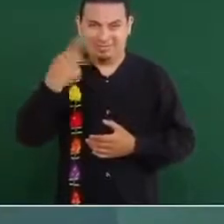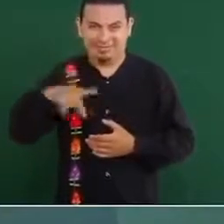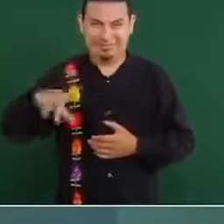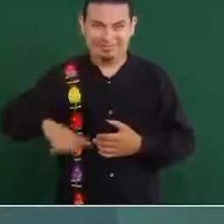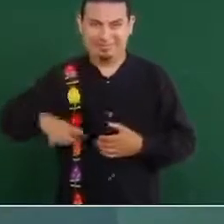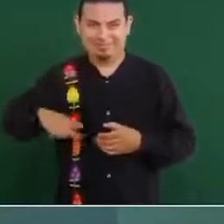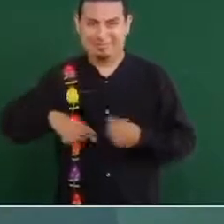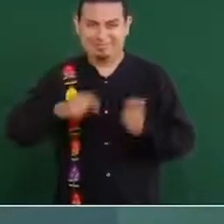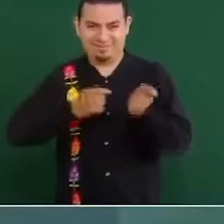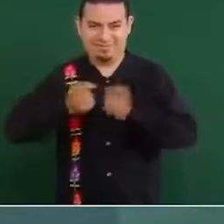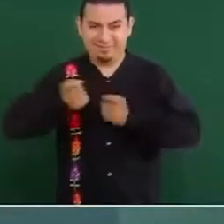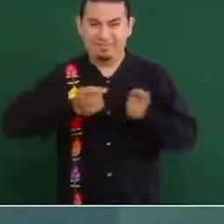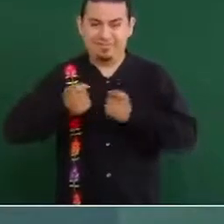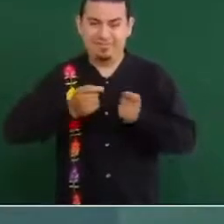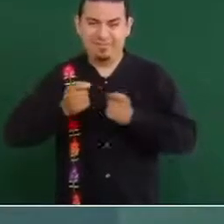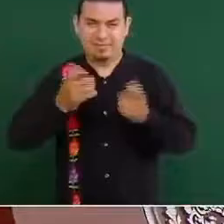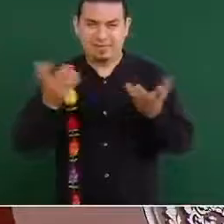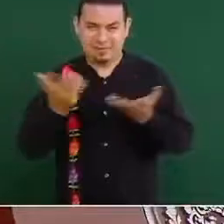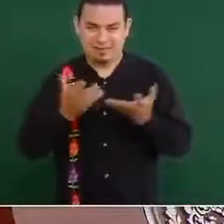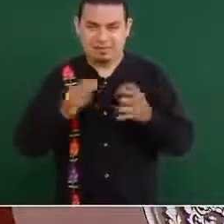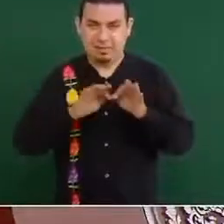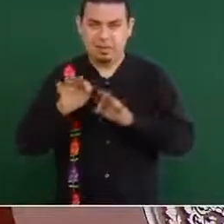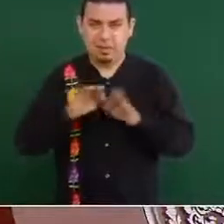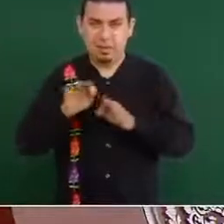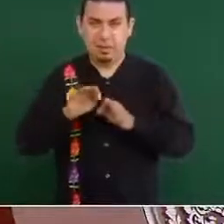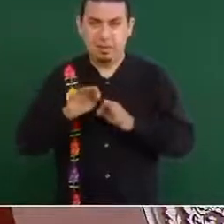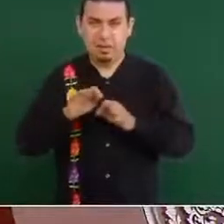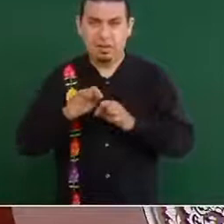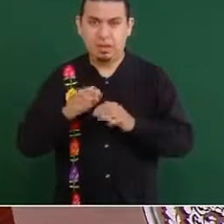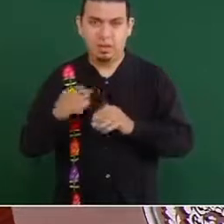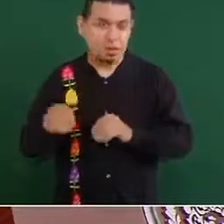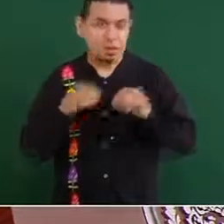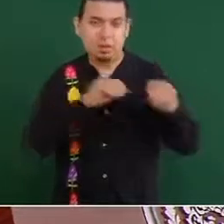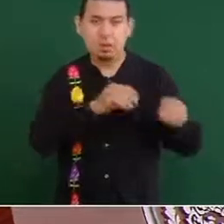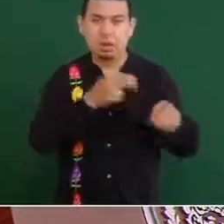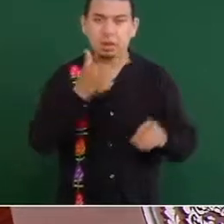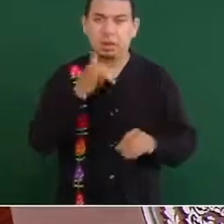Electricidad fuese Iberdrola?